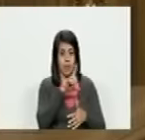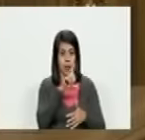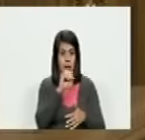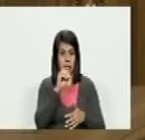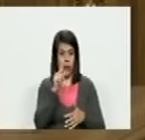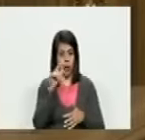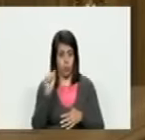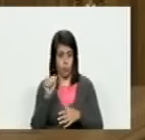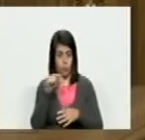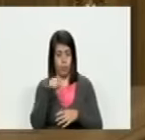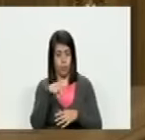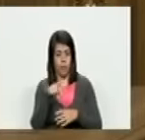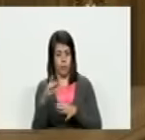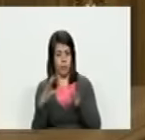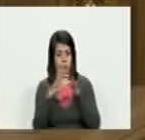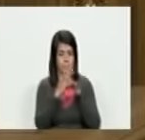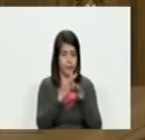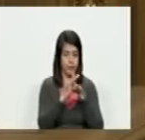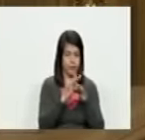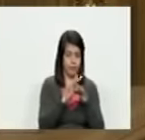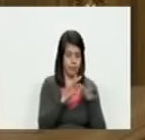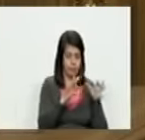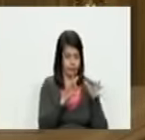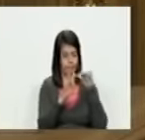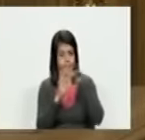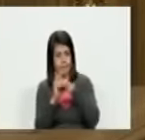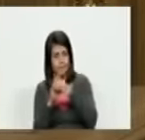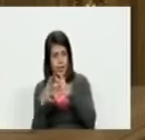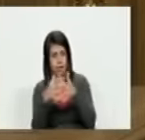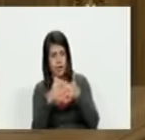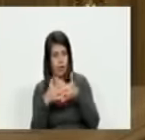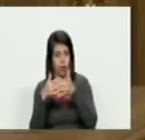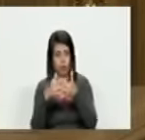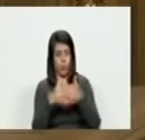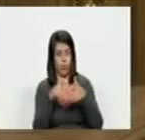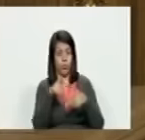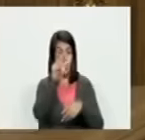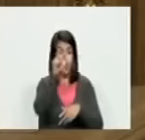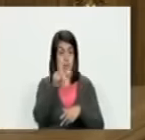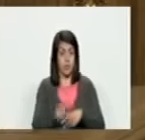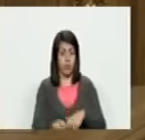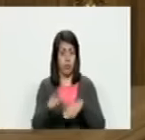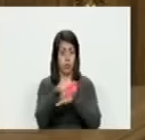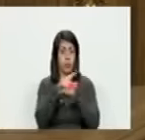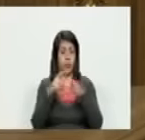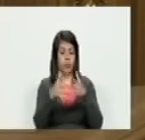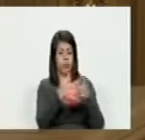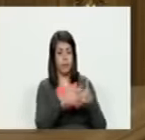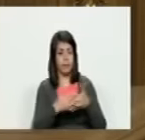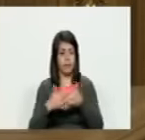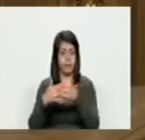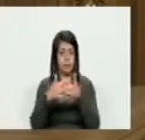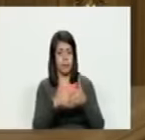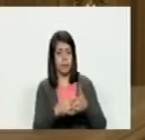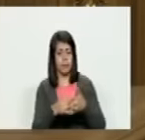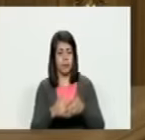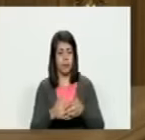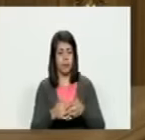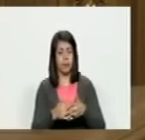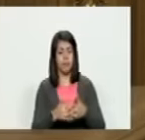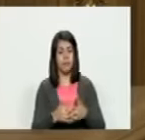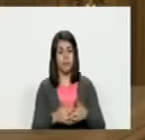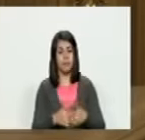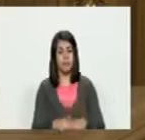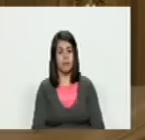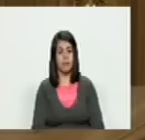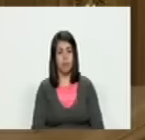depende del gobierno de Estados Unidos Elon Musk depende del gobierno de Estados Unidos él es un agente del gobierno de Estados Unidos y es lo que yo llamo